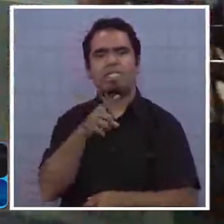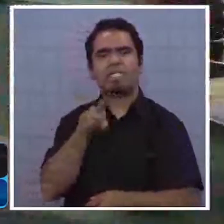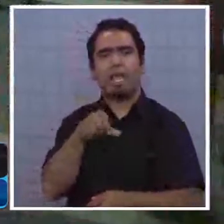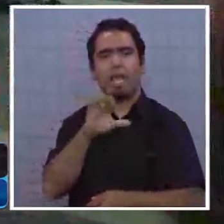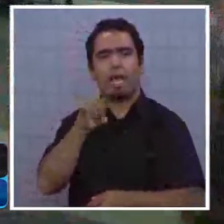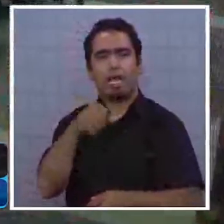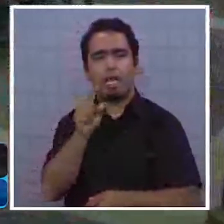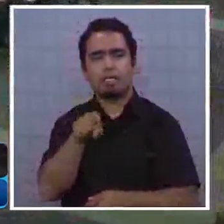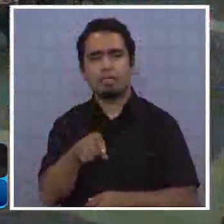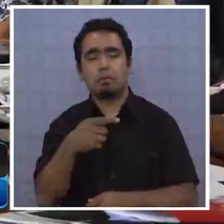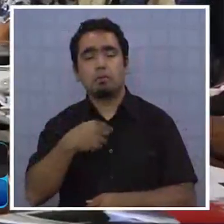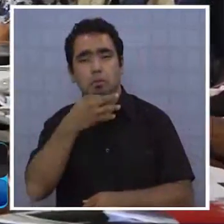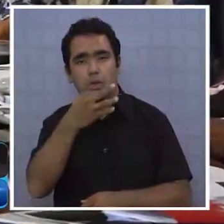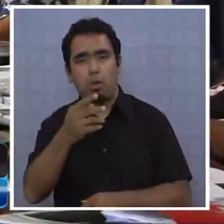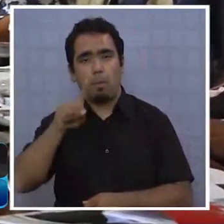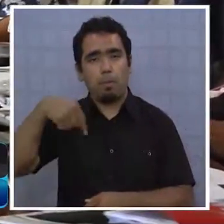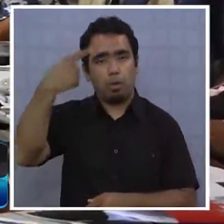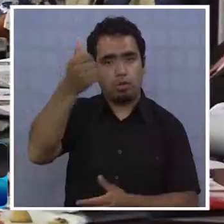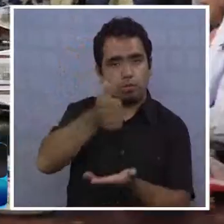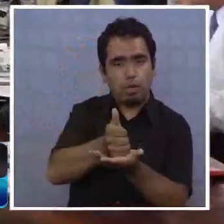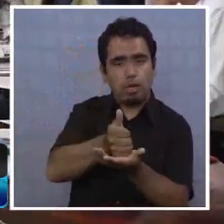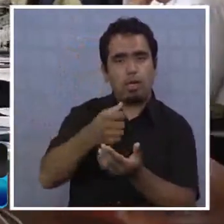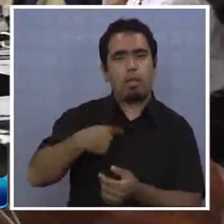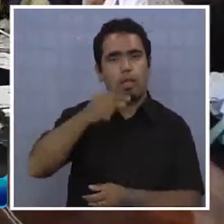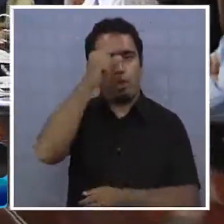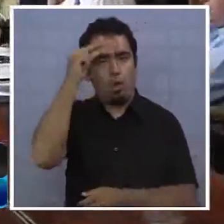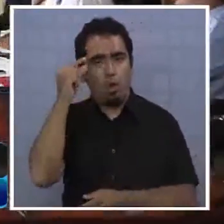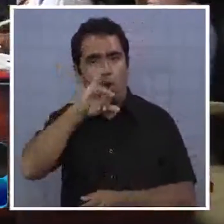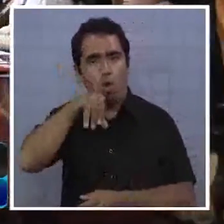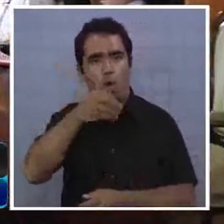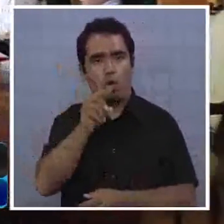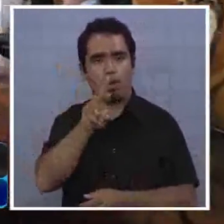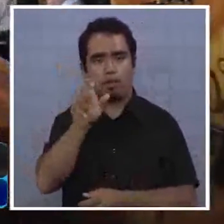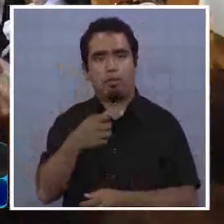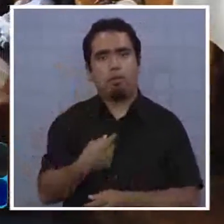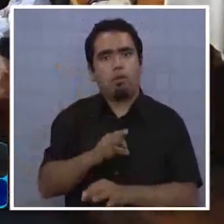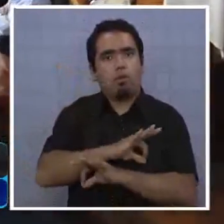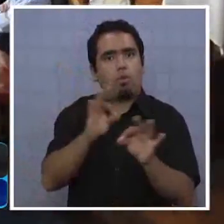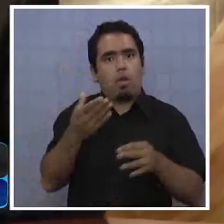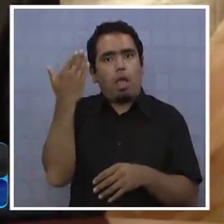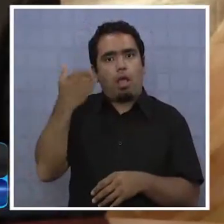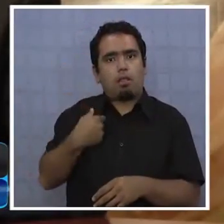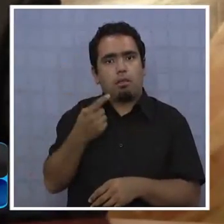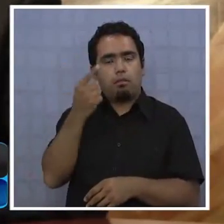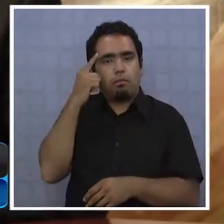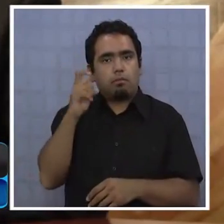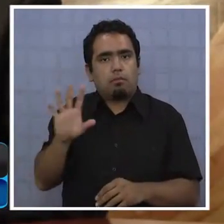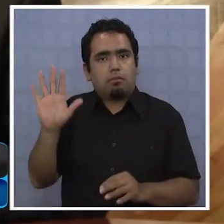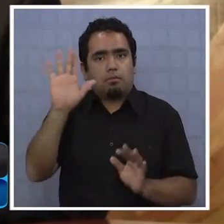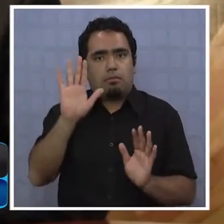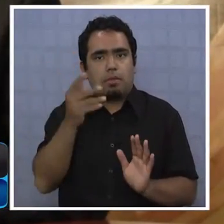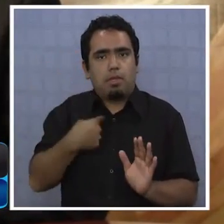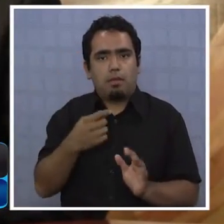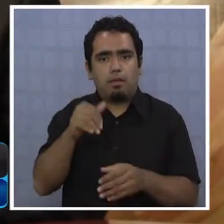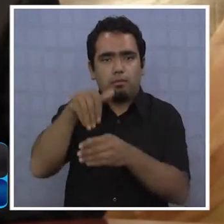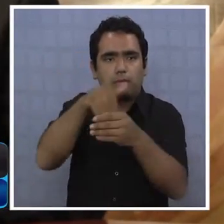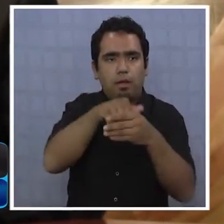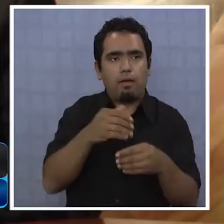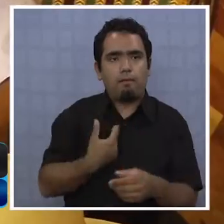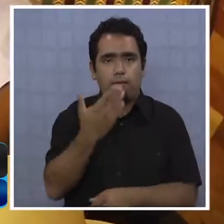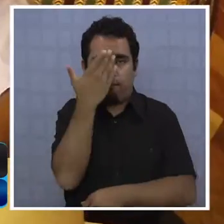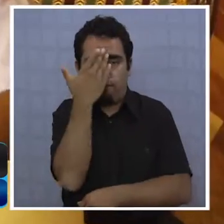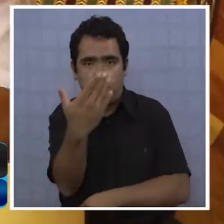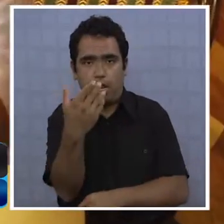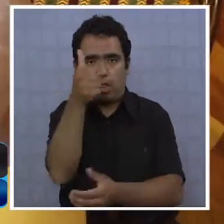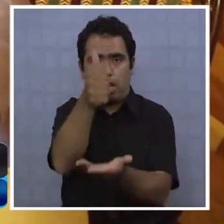estar seguro que el próximo alcalde sería Jorge Soria, aunque reconoce que nunca se imaginó en las votaciones anteriores estar sentado